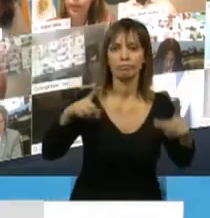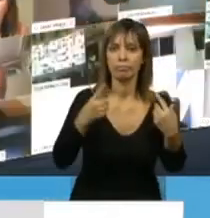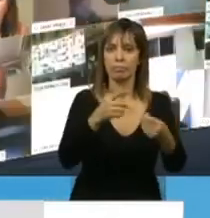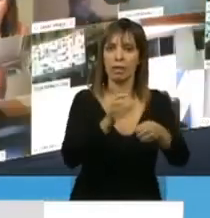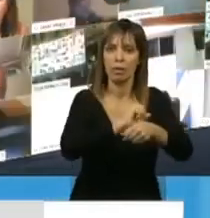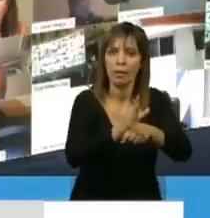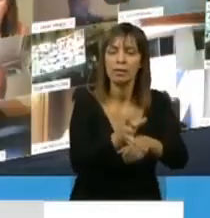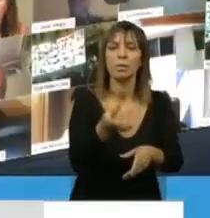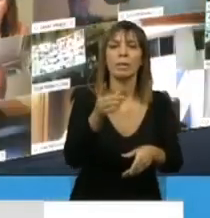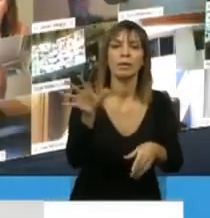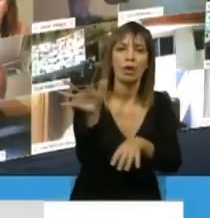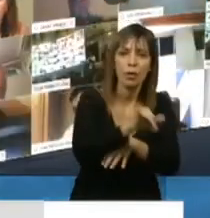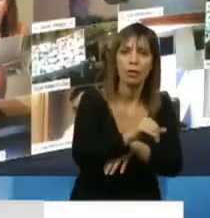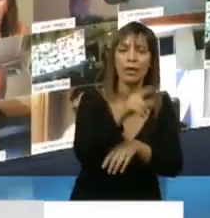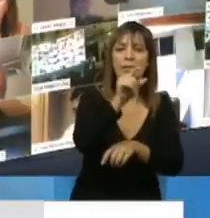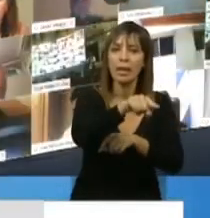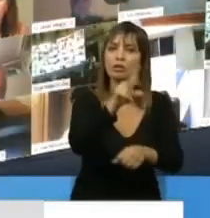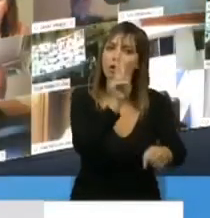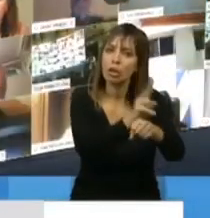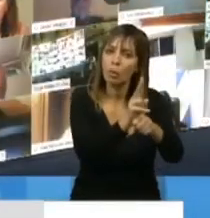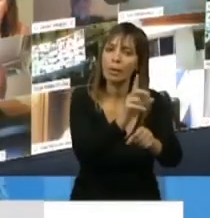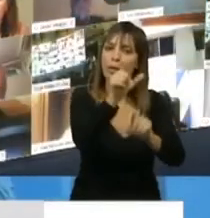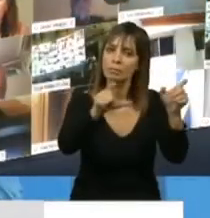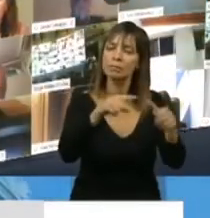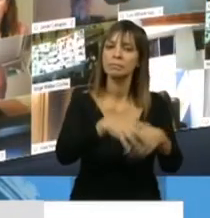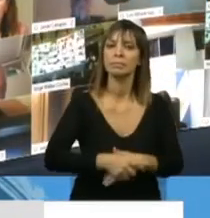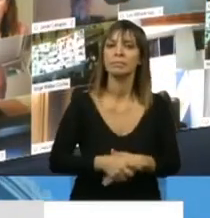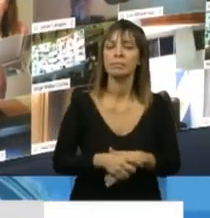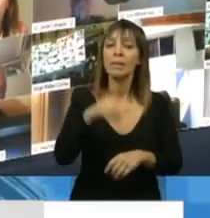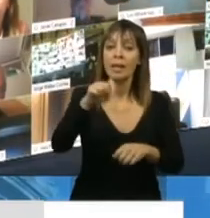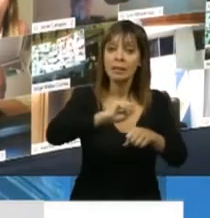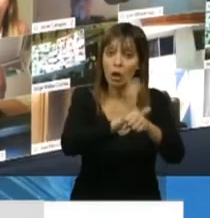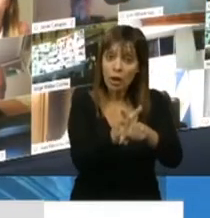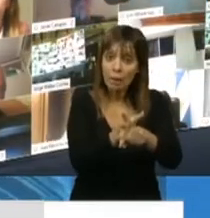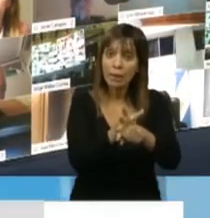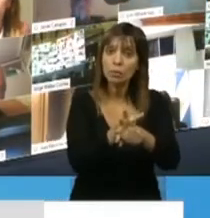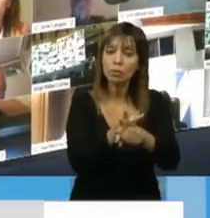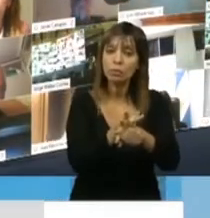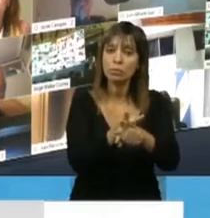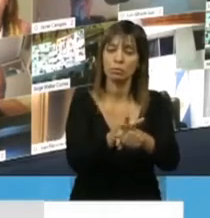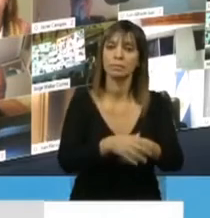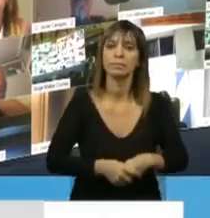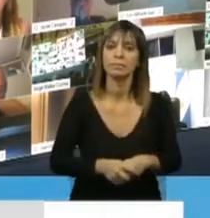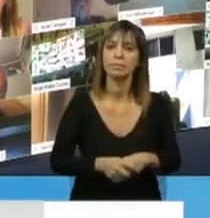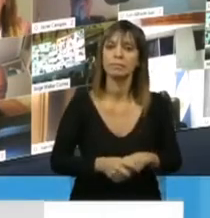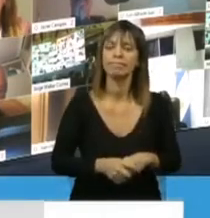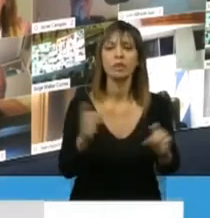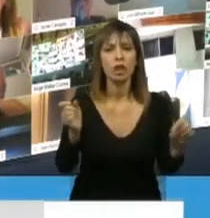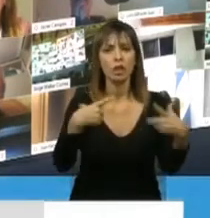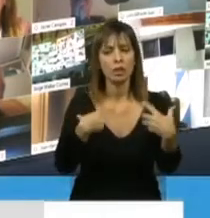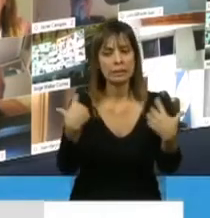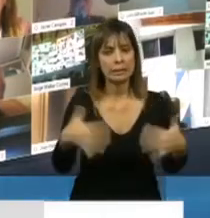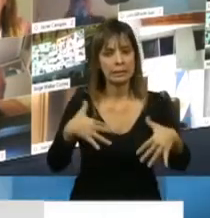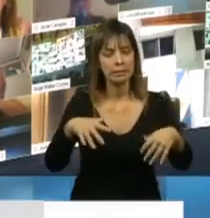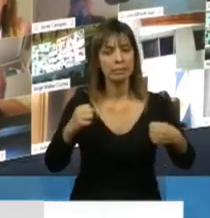días y nos están protegiendo permanentemente esta pandemia señor presidente nos lleva a realizar esfuerzos